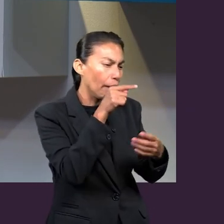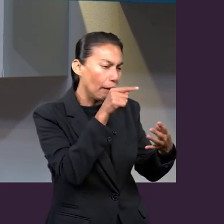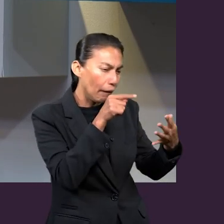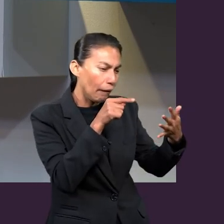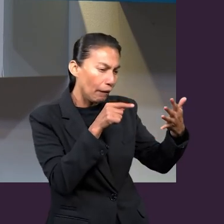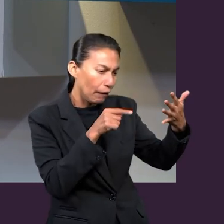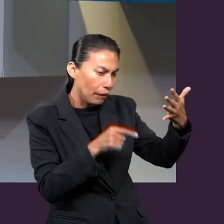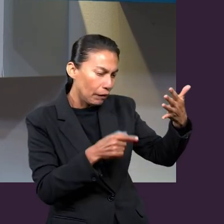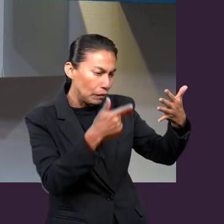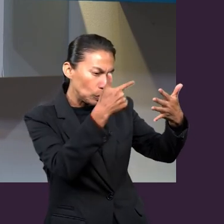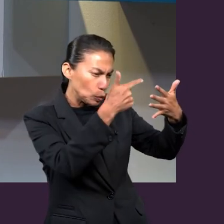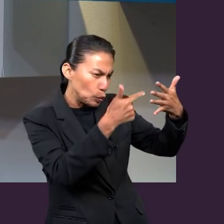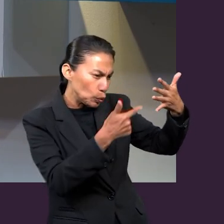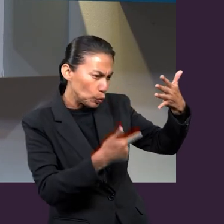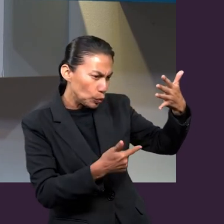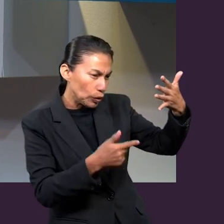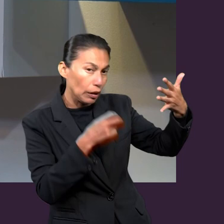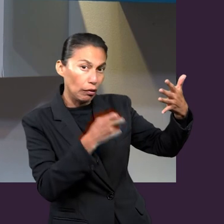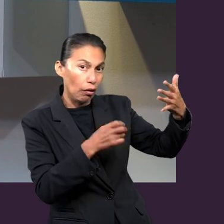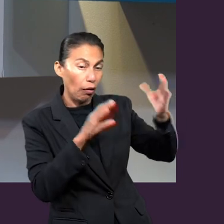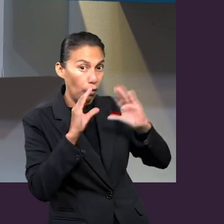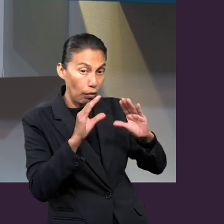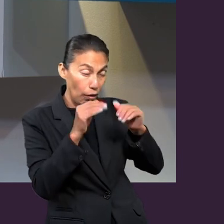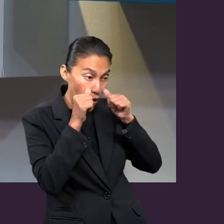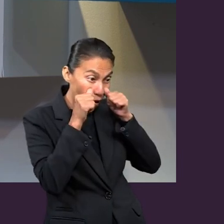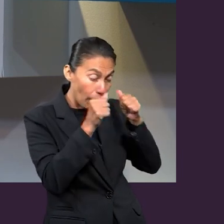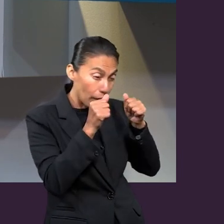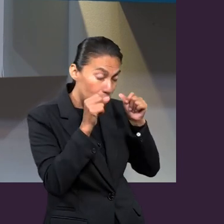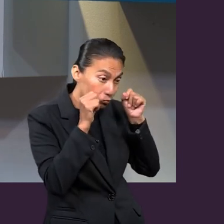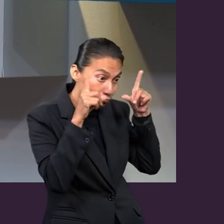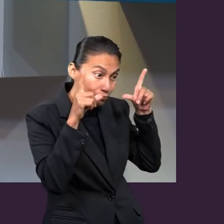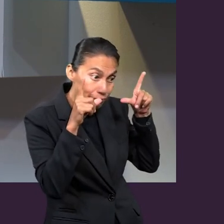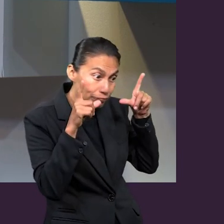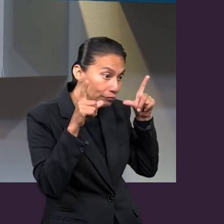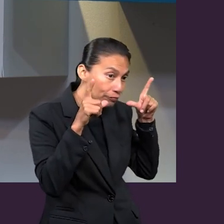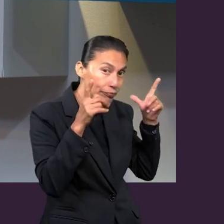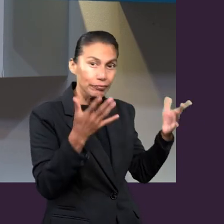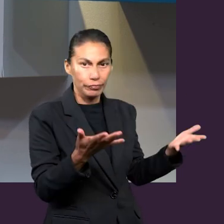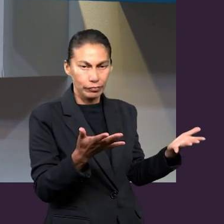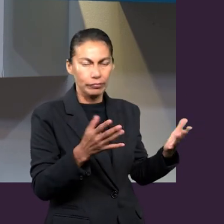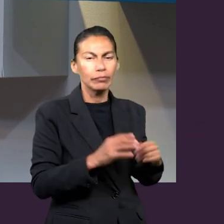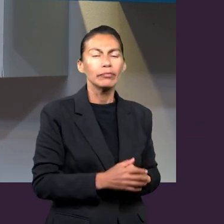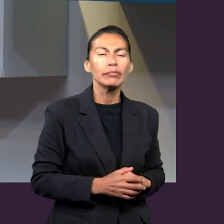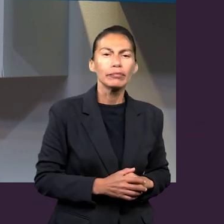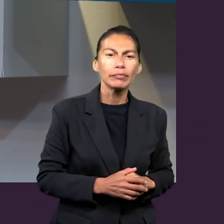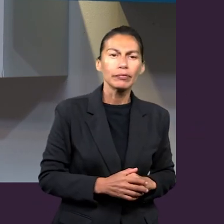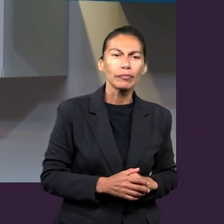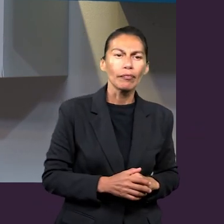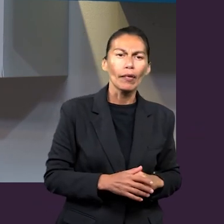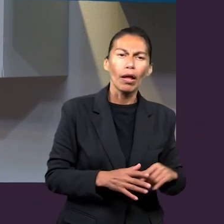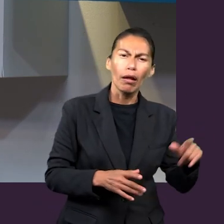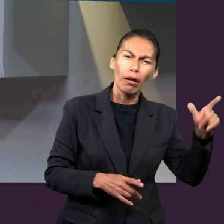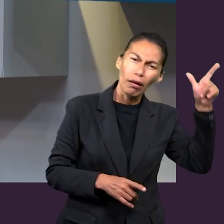identificarlo. Y de alguna manera, para estar atento a los diferentes. Sabemos que